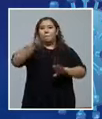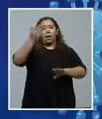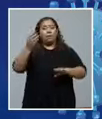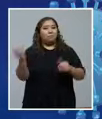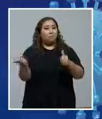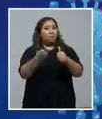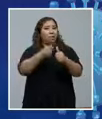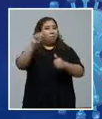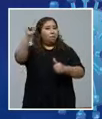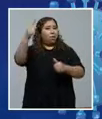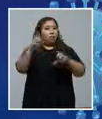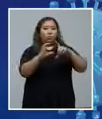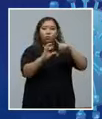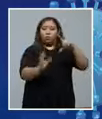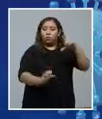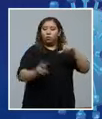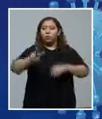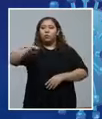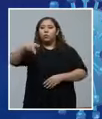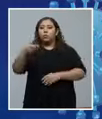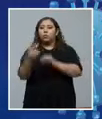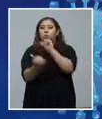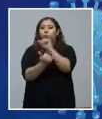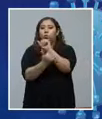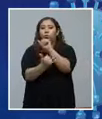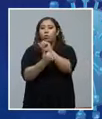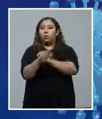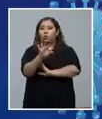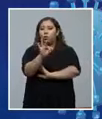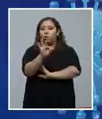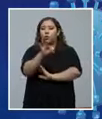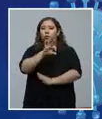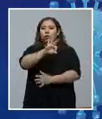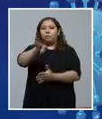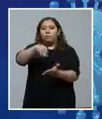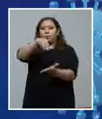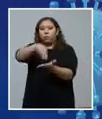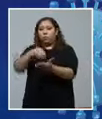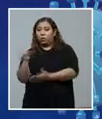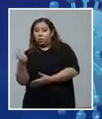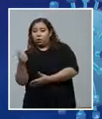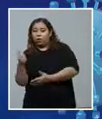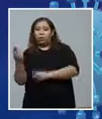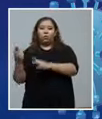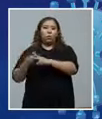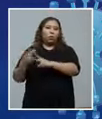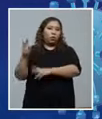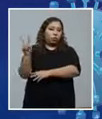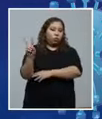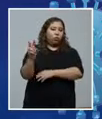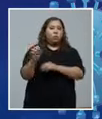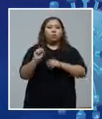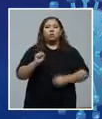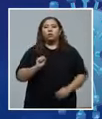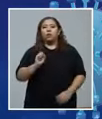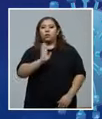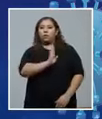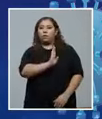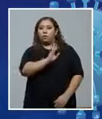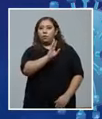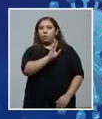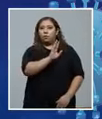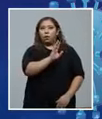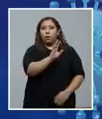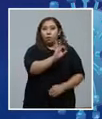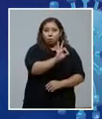Lloro, este caso con 19 casos, Francisco Morazán con 10, Olancho 2, Santa Bárbara con 9. Vemos un caso más